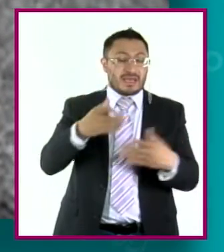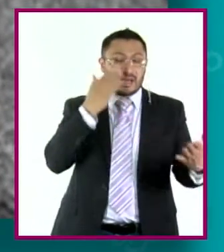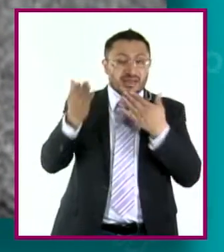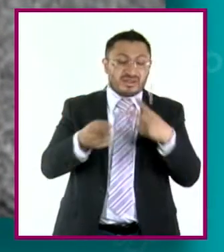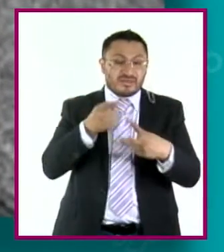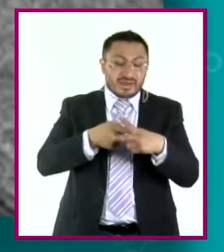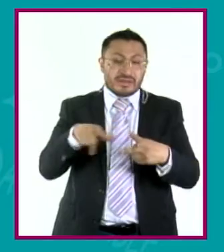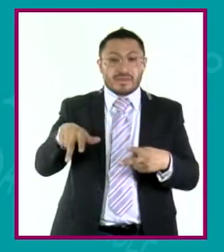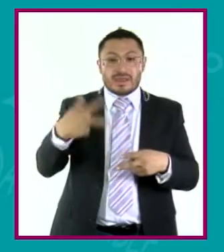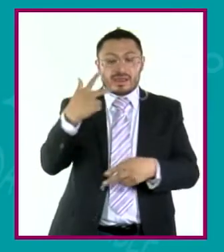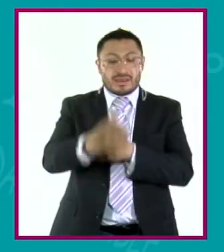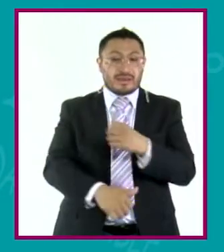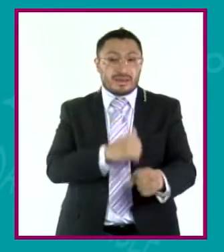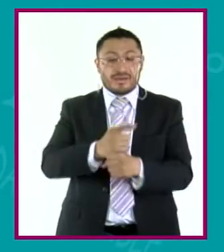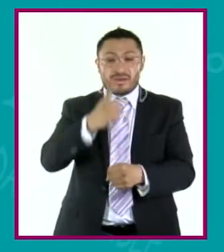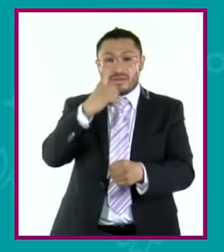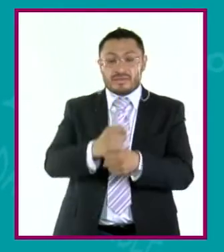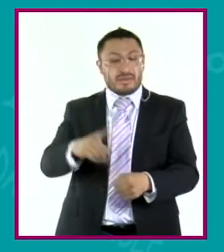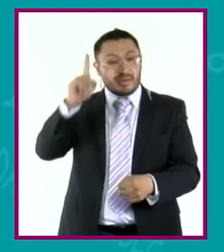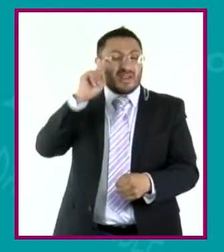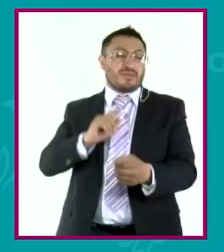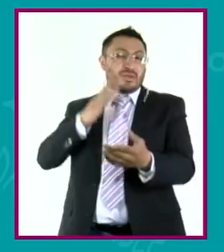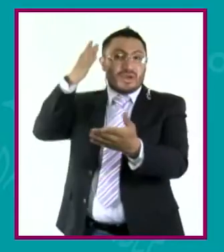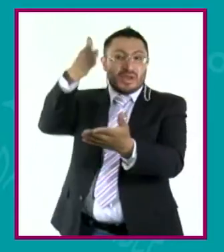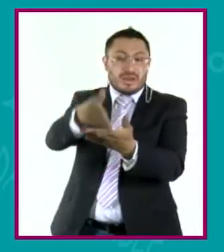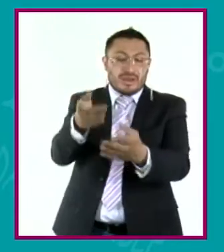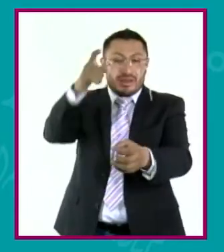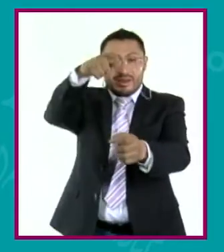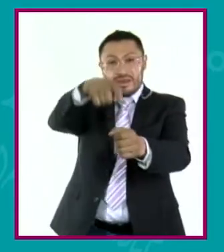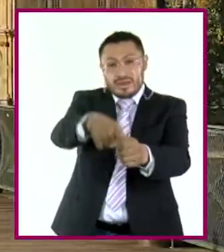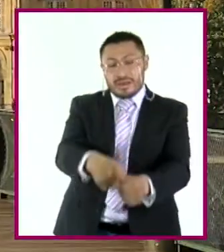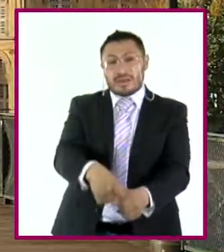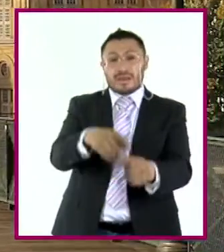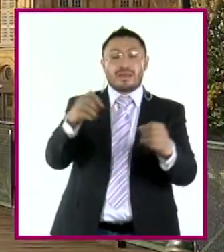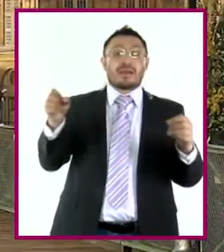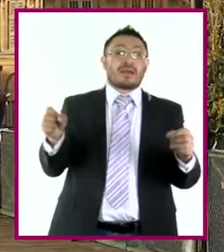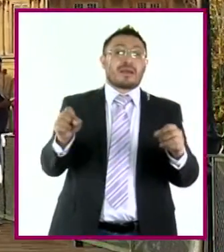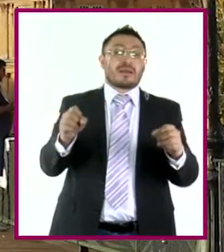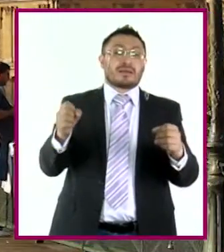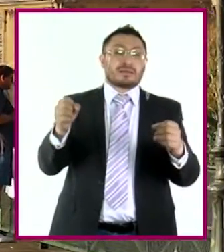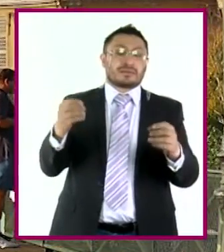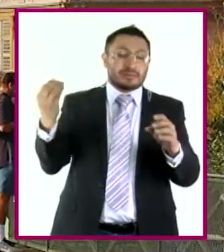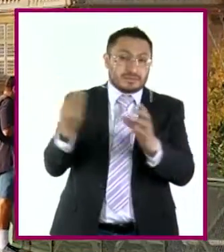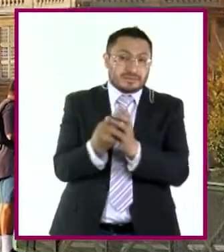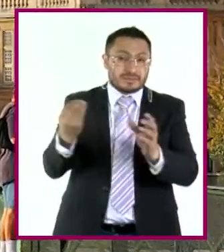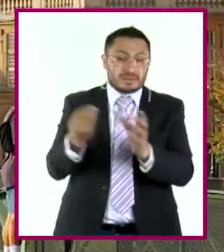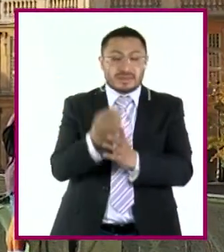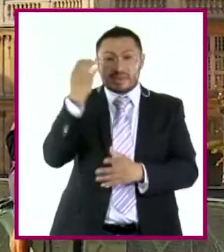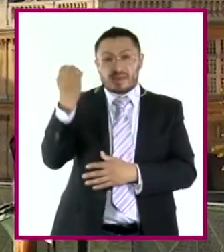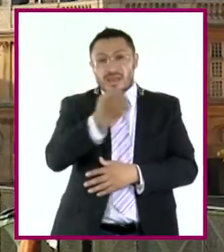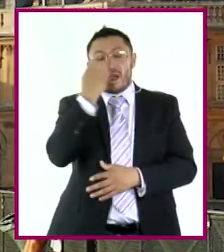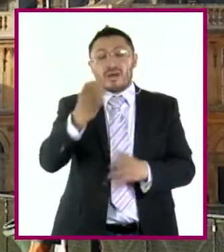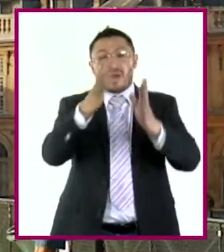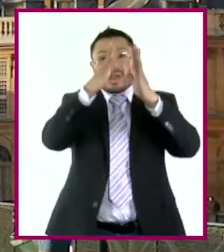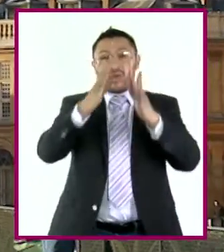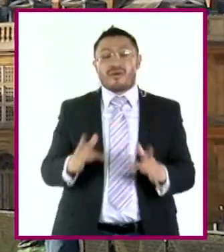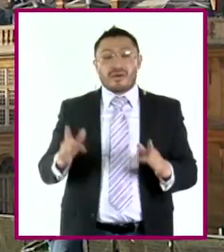años y fue la primera mujer en asistir como integrante a las sesiones de la Academia Francesa de las Ciencias.